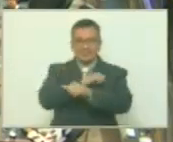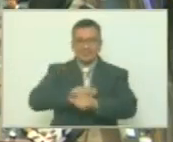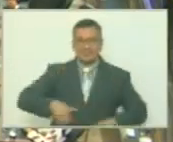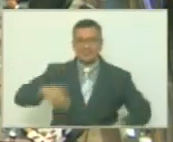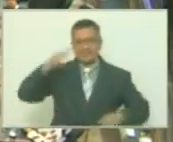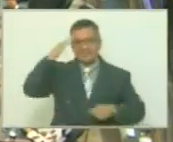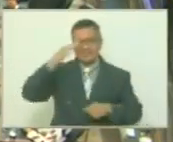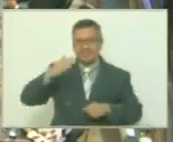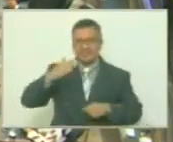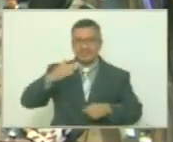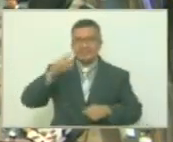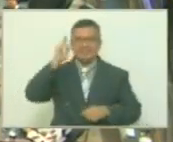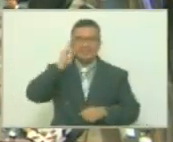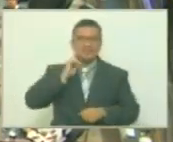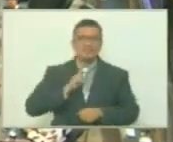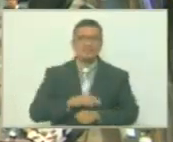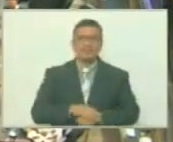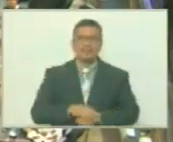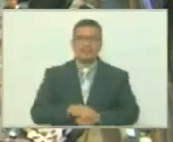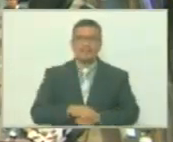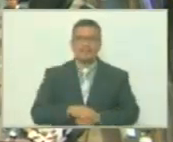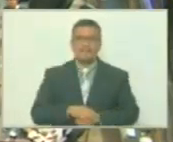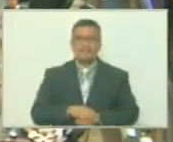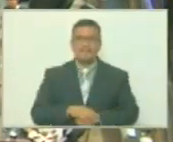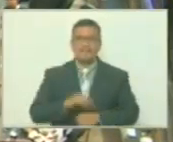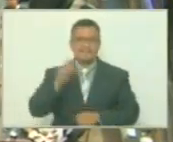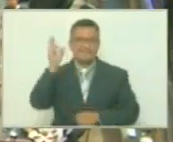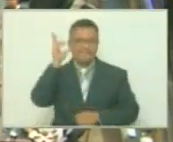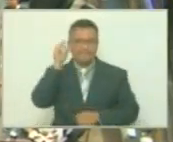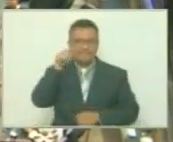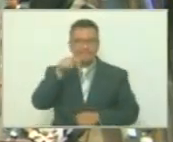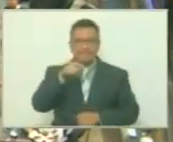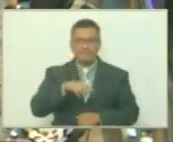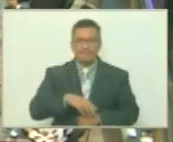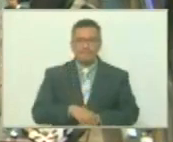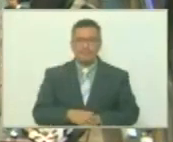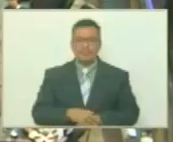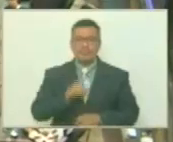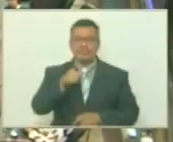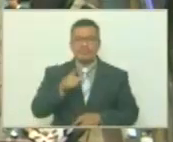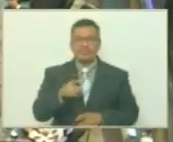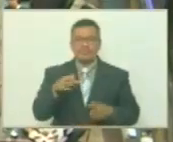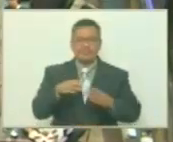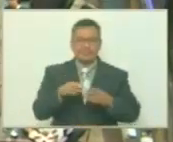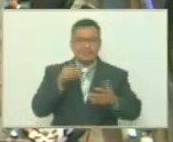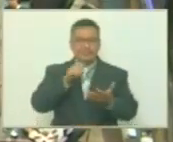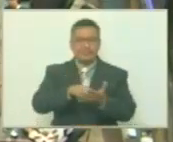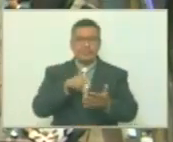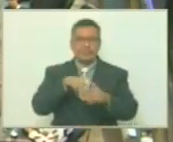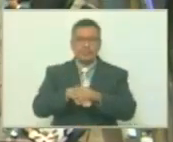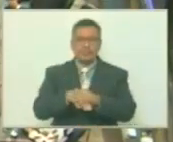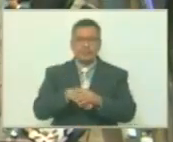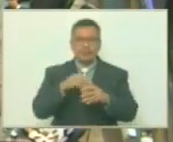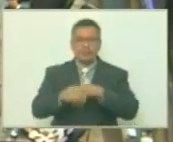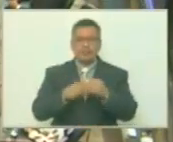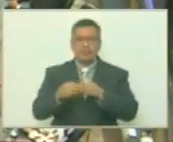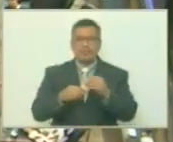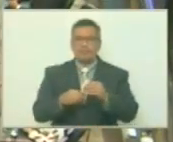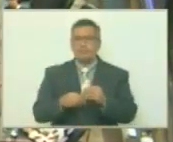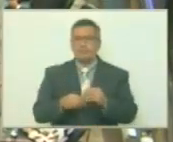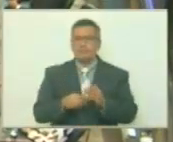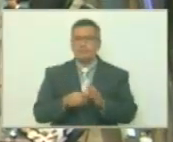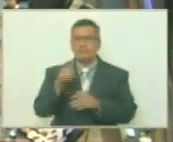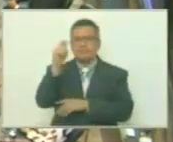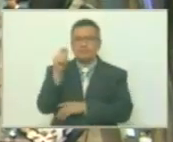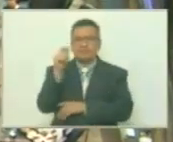nacional bolivariana pues escuchábamos parte de la intervención que ofrecía el